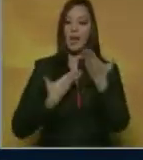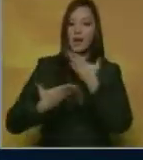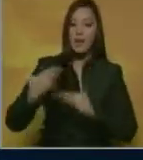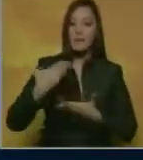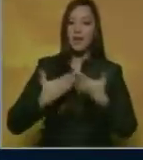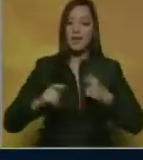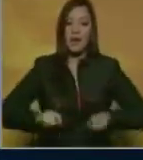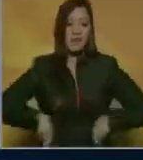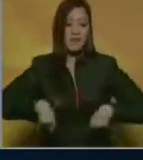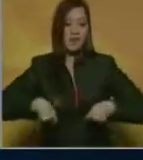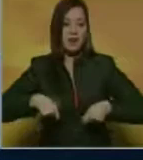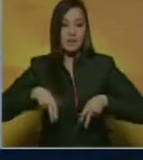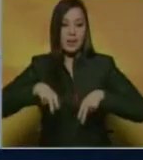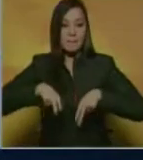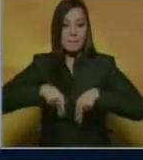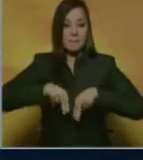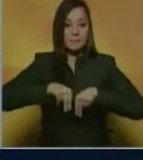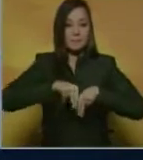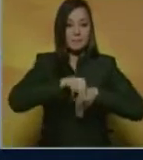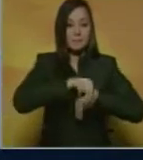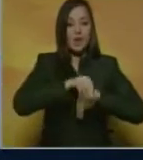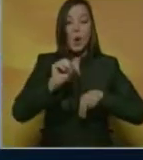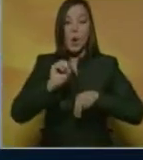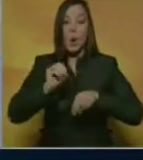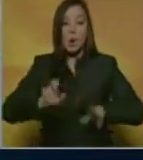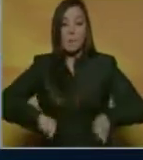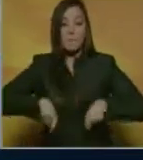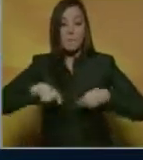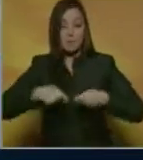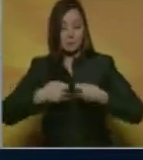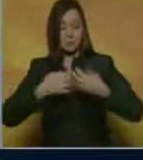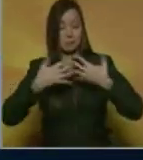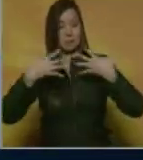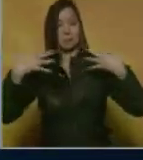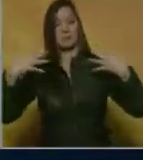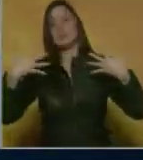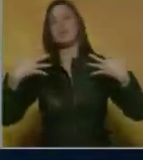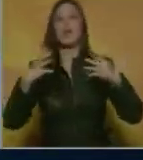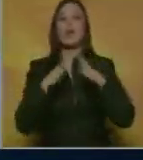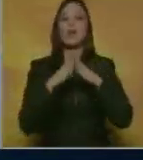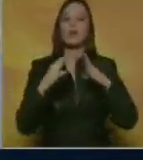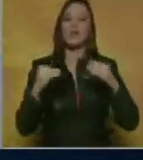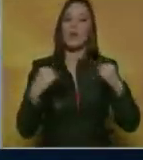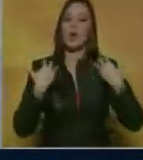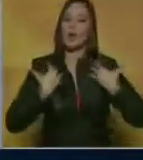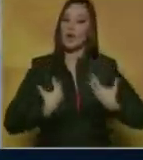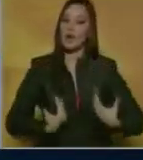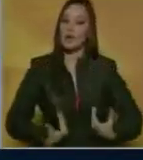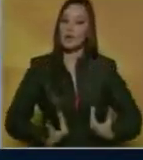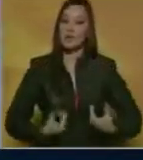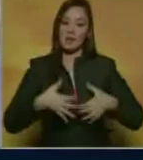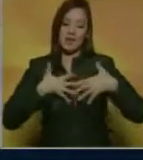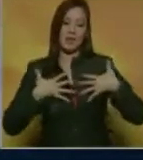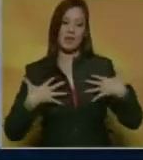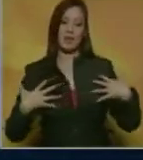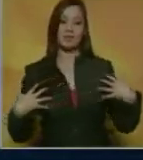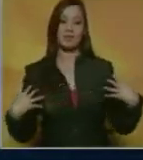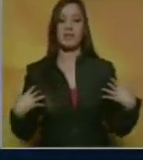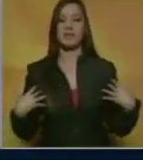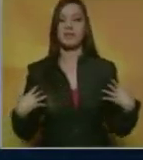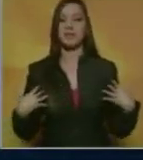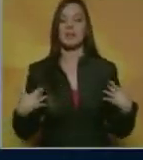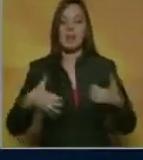faldas plisadas o pantalones con destellos metálicos. Todo combinado con camisetas de velo transparentes